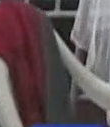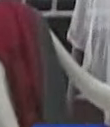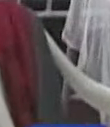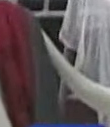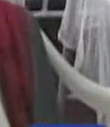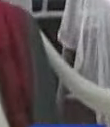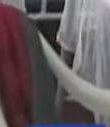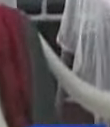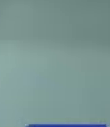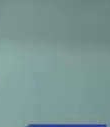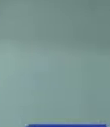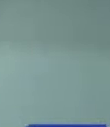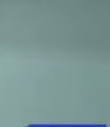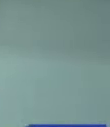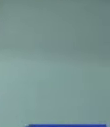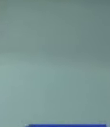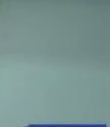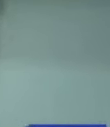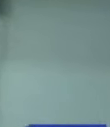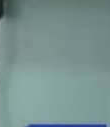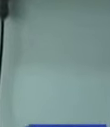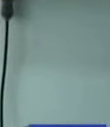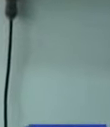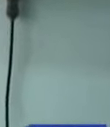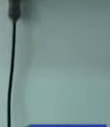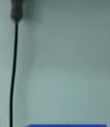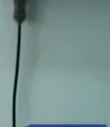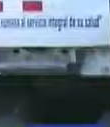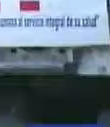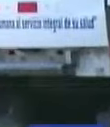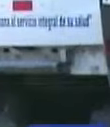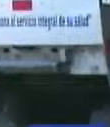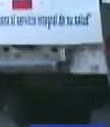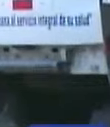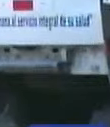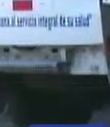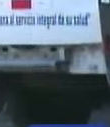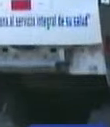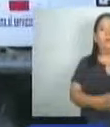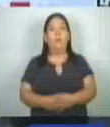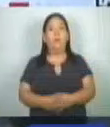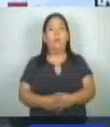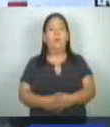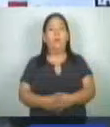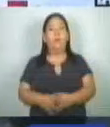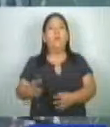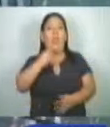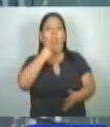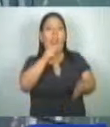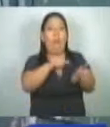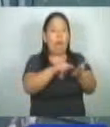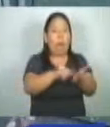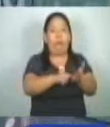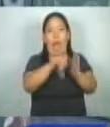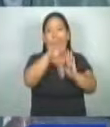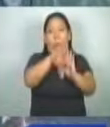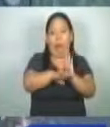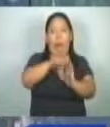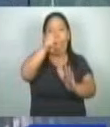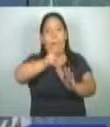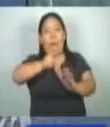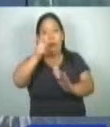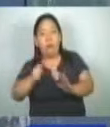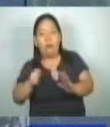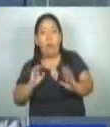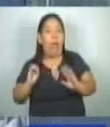salvadoreño no son las adecuadas para brindar un servicio de calidad a la población, denunciando salarios bajos, retiro